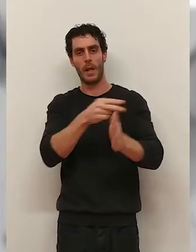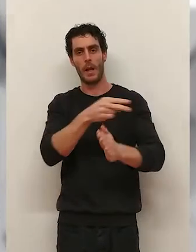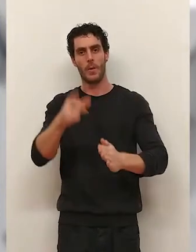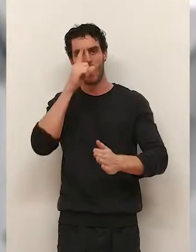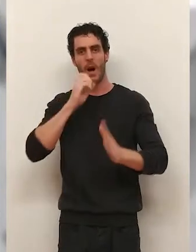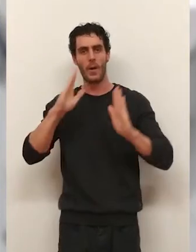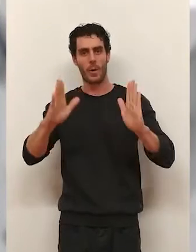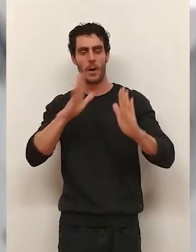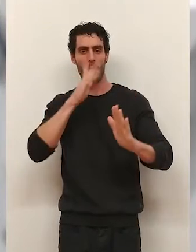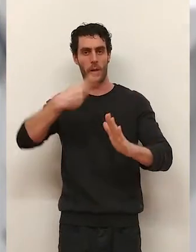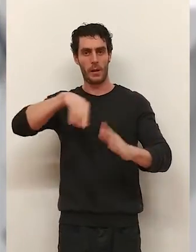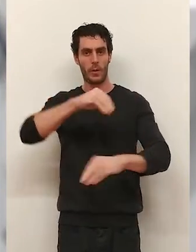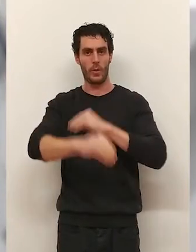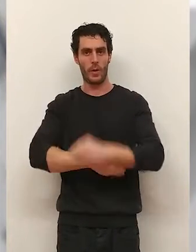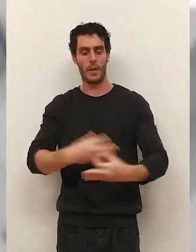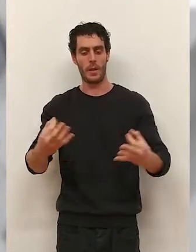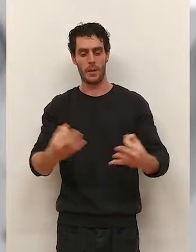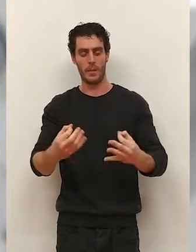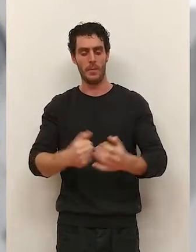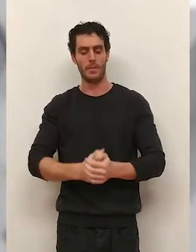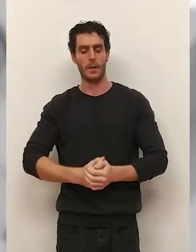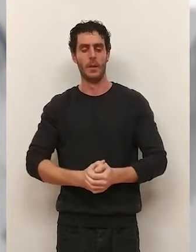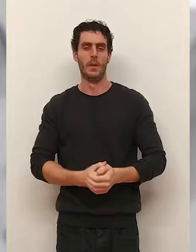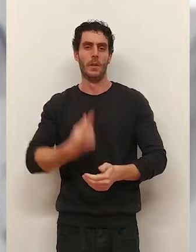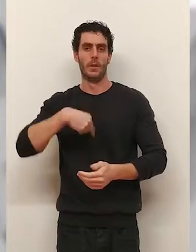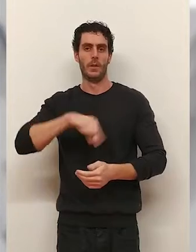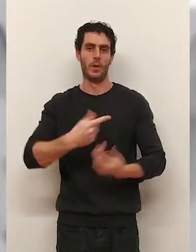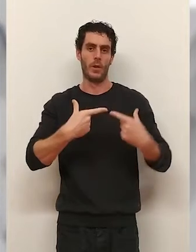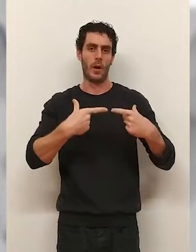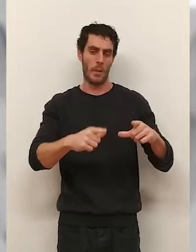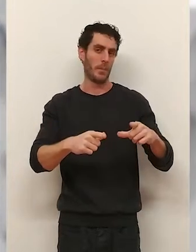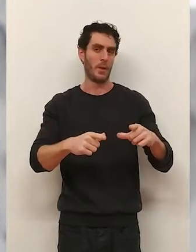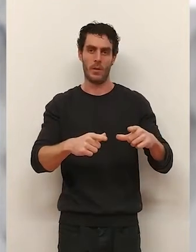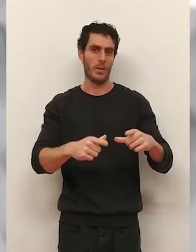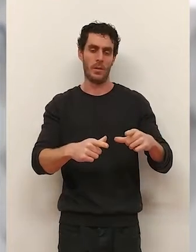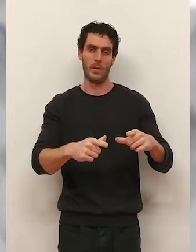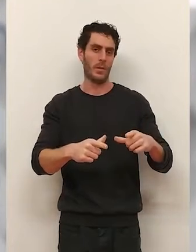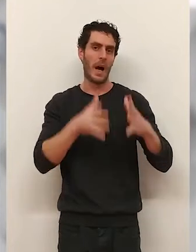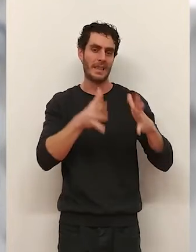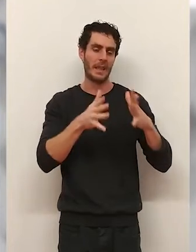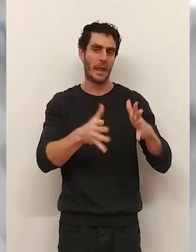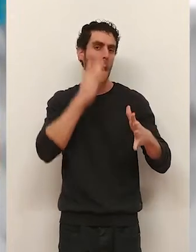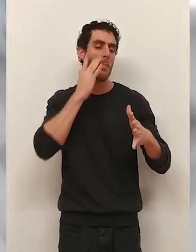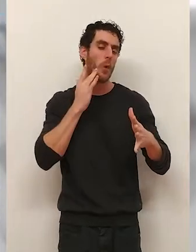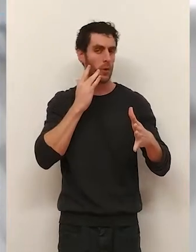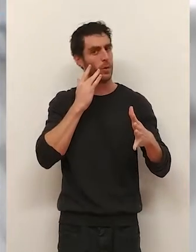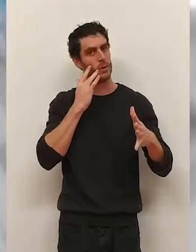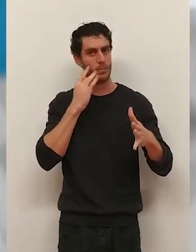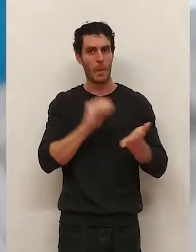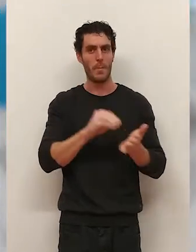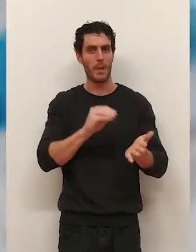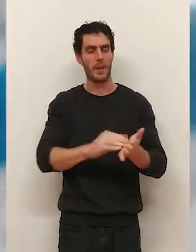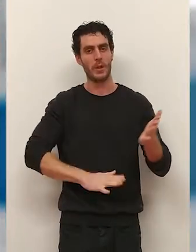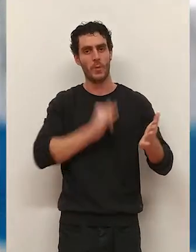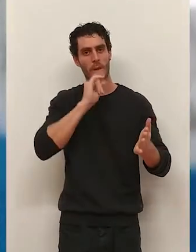anuales. Porque lo que hacen es llegar allá donde no llegamos desde el ámbito justamente asistencial y